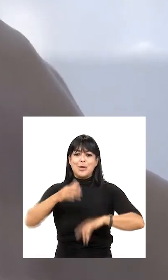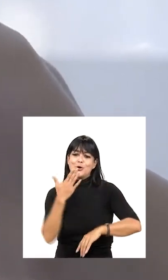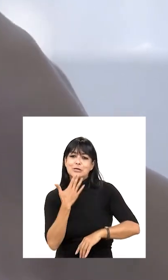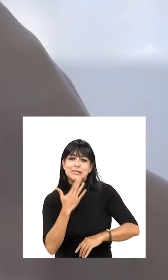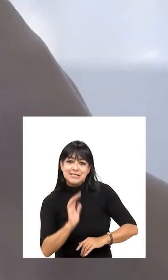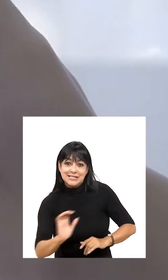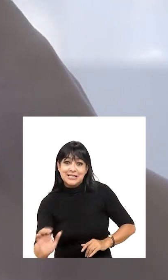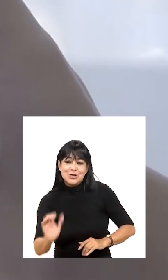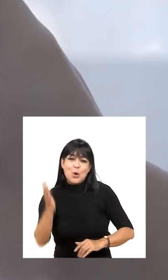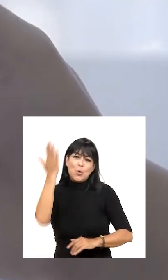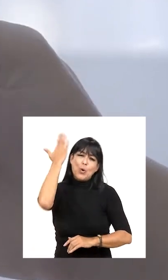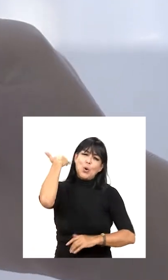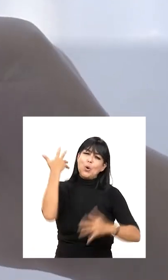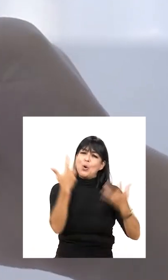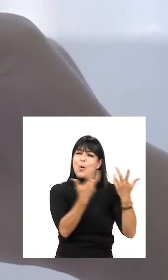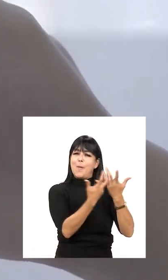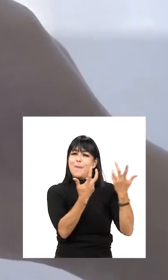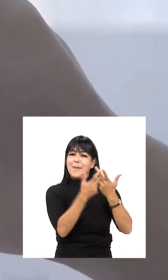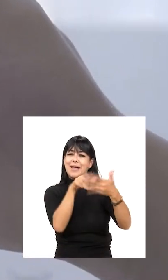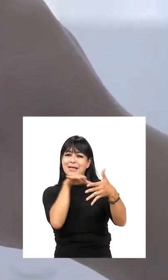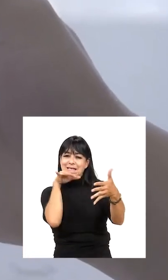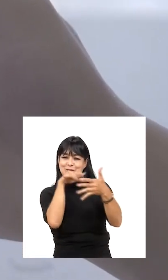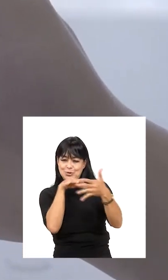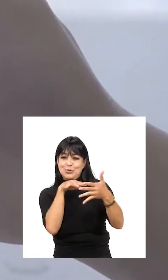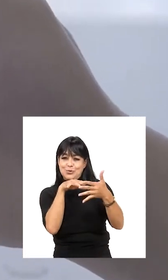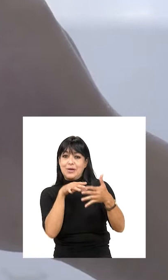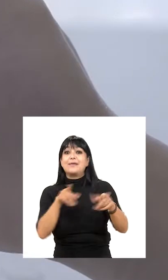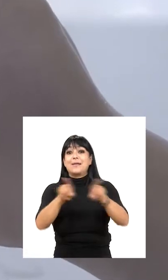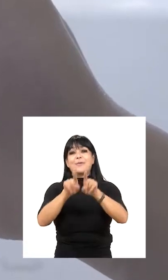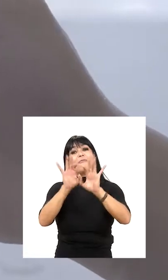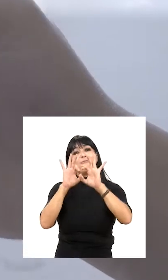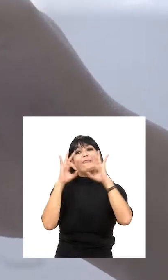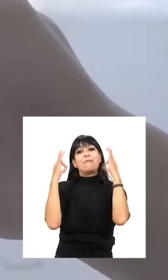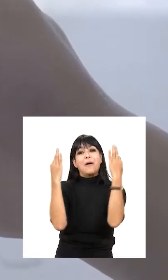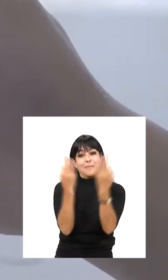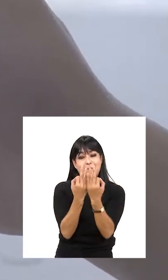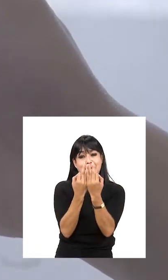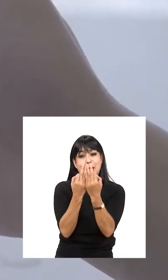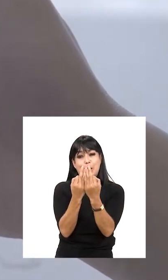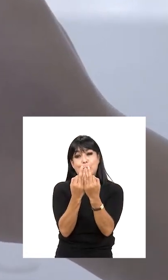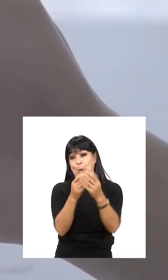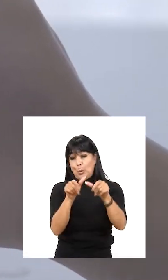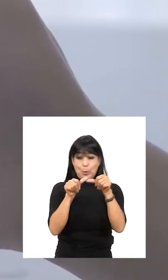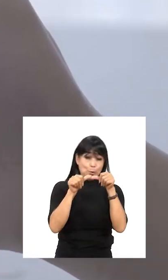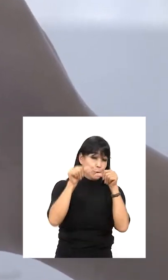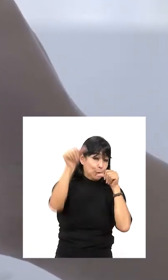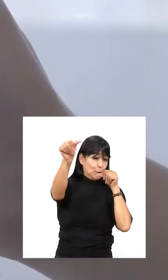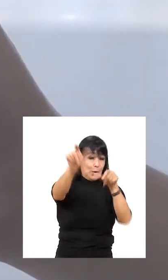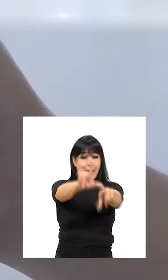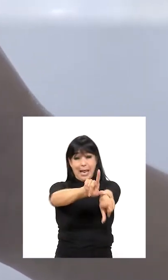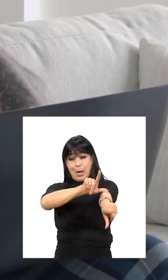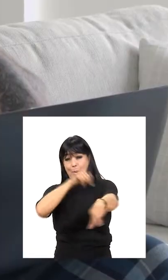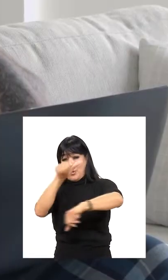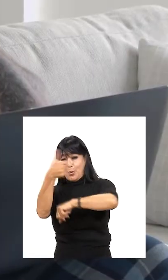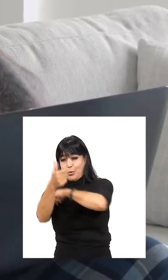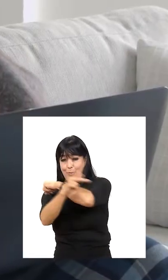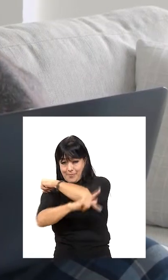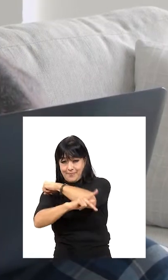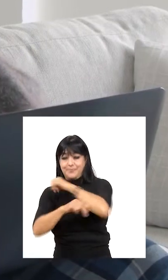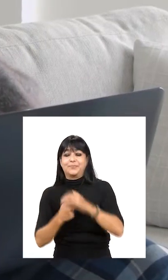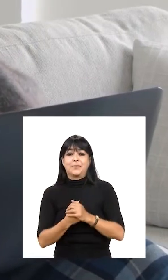de la infancia, a antiguos compañeros de estudios e incluso a familiares que se encuentran en el extranjero.